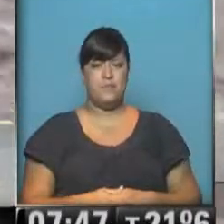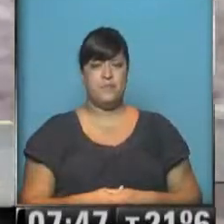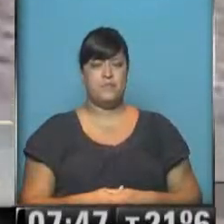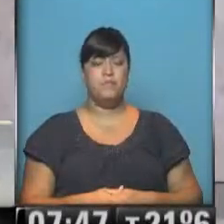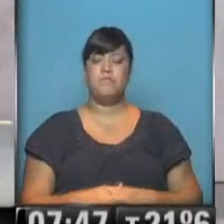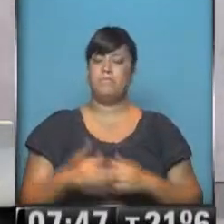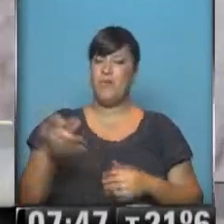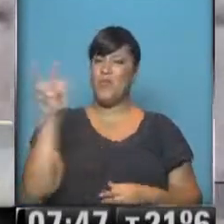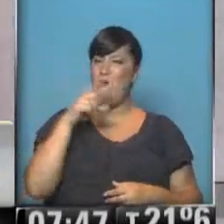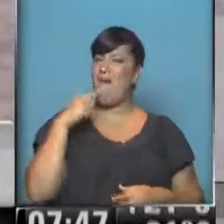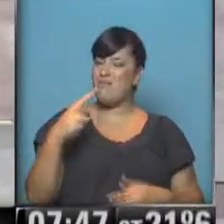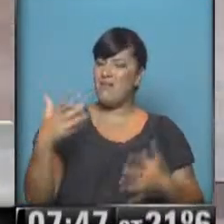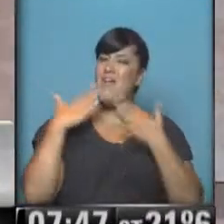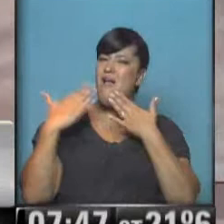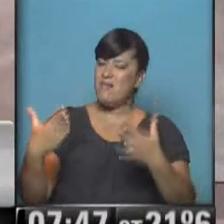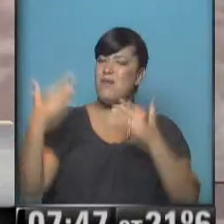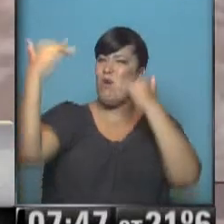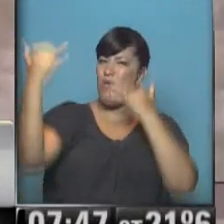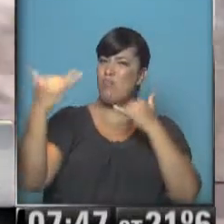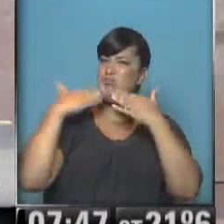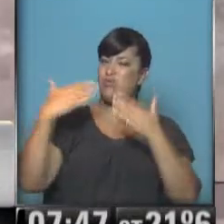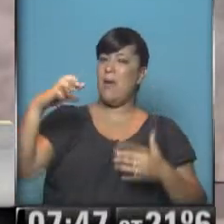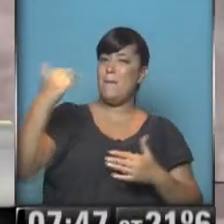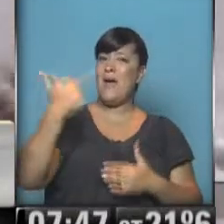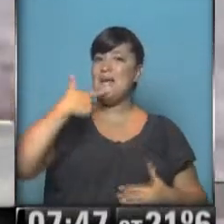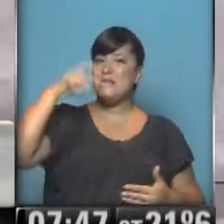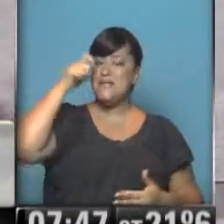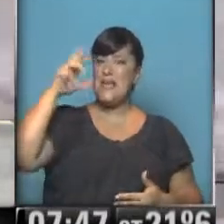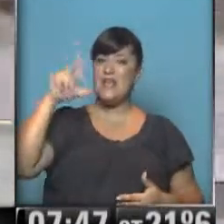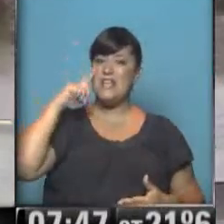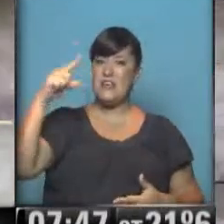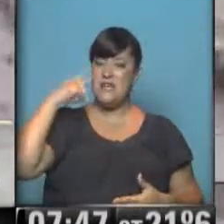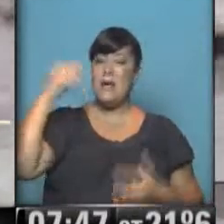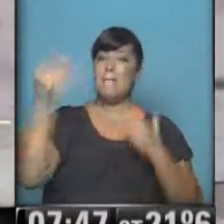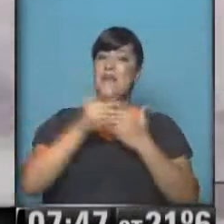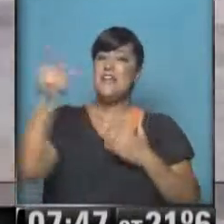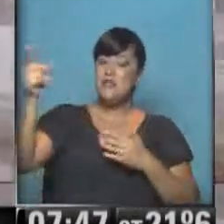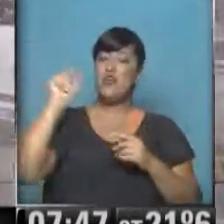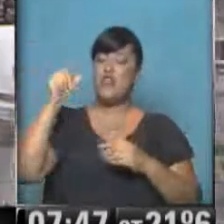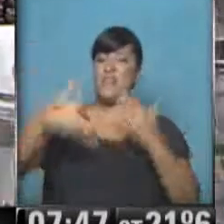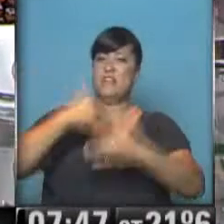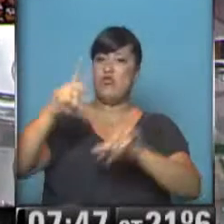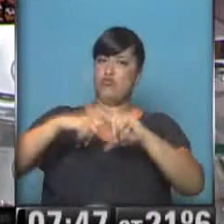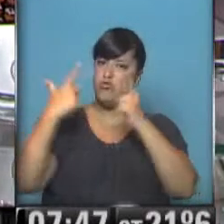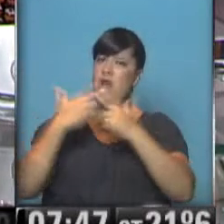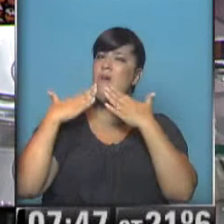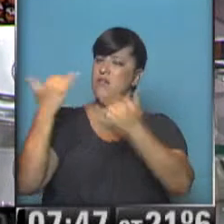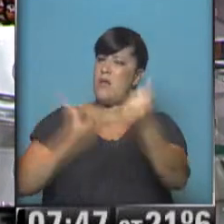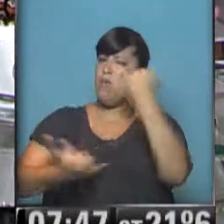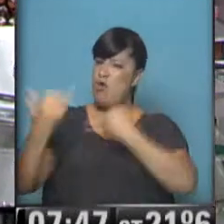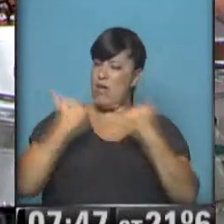Bien, le agradecemos entonces la comunicación a Daniel Passerini, ministro de Desarrollo Social allí de Córdoba. Gracias por los datos y por la información.